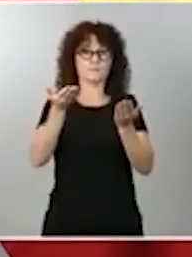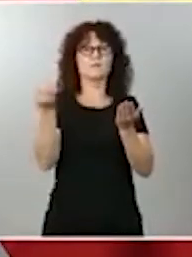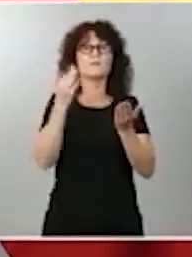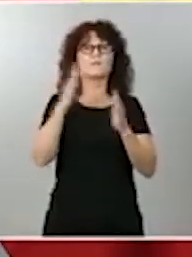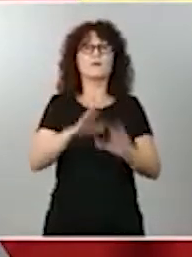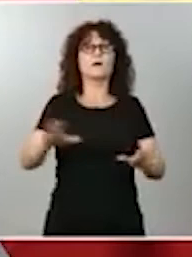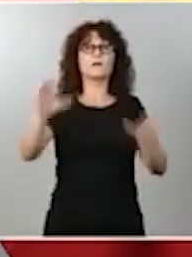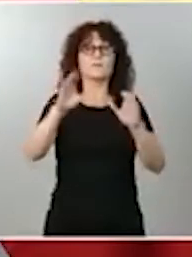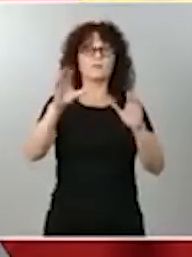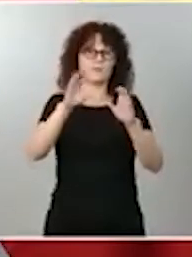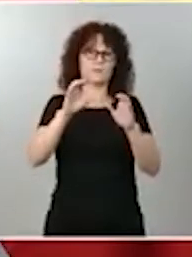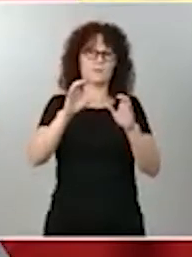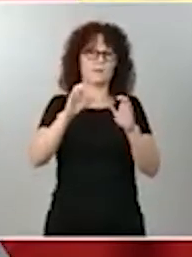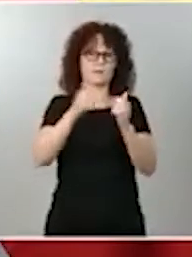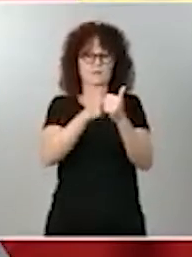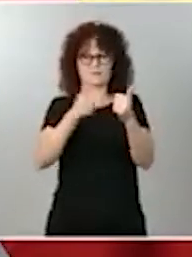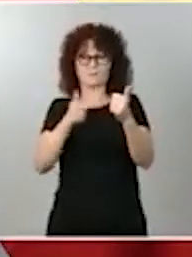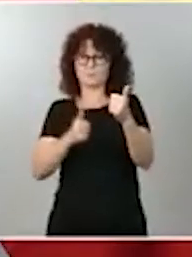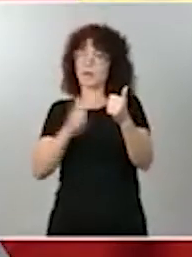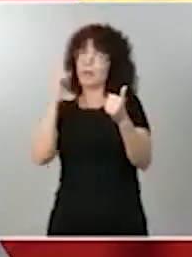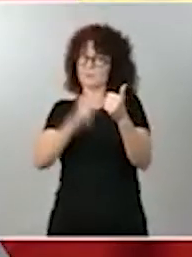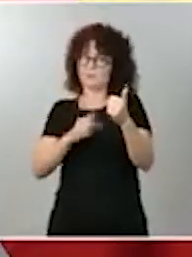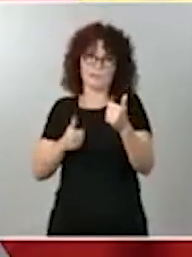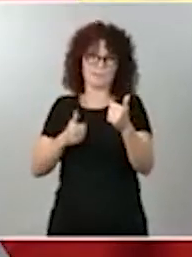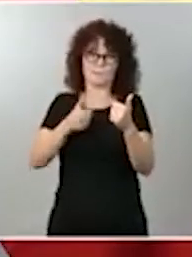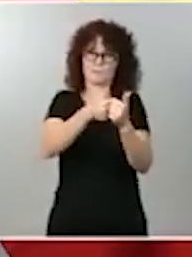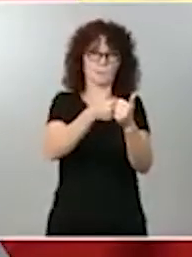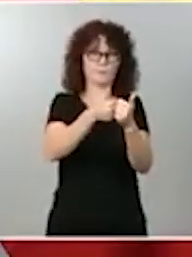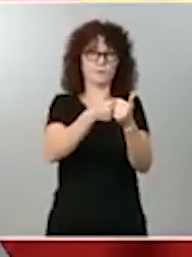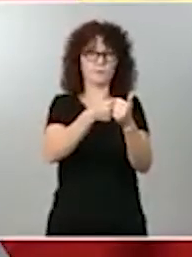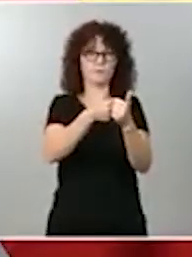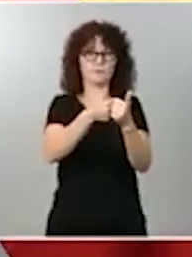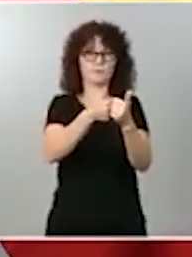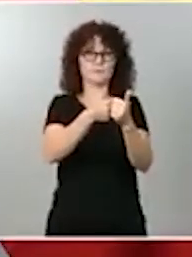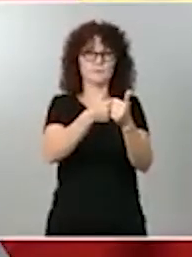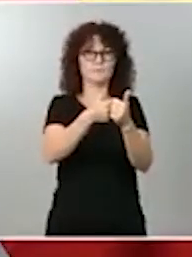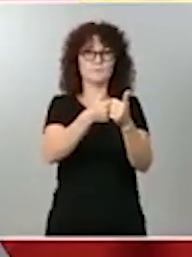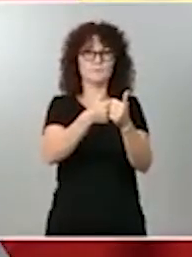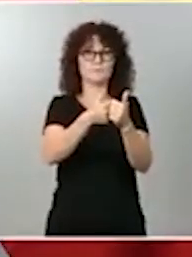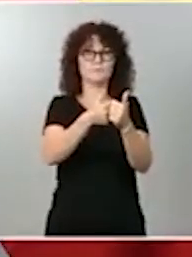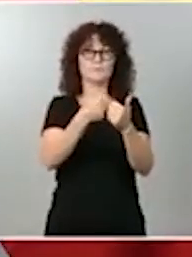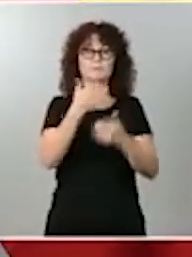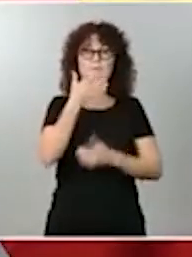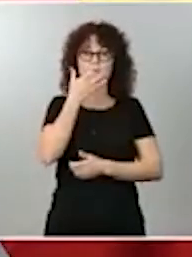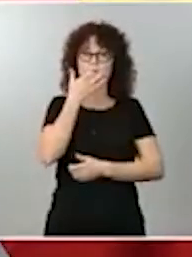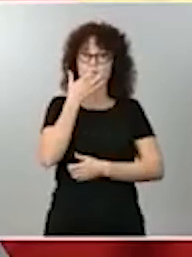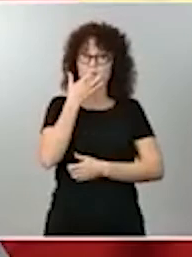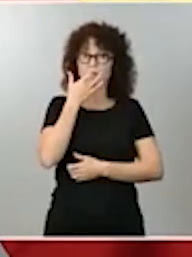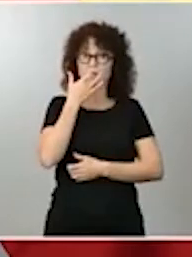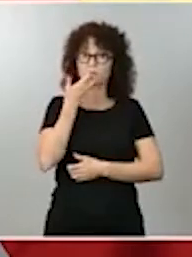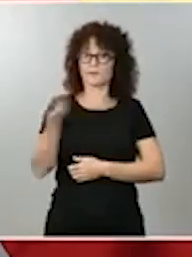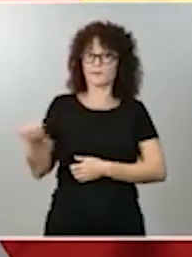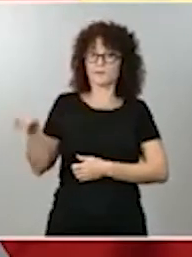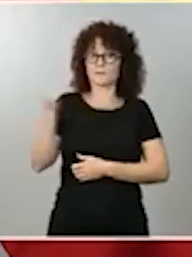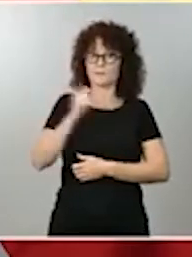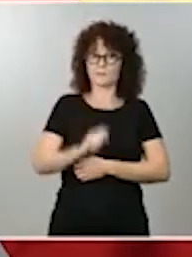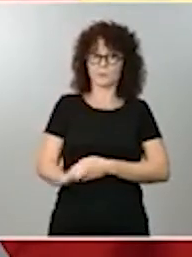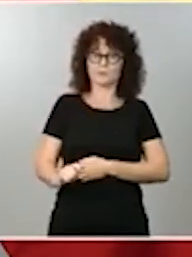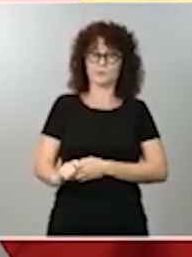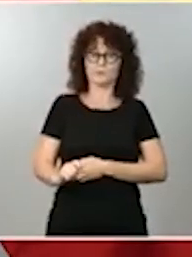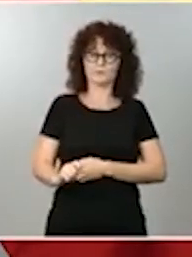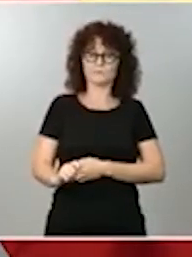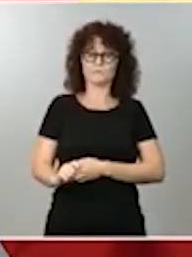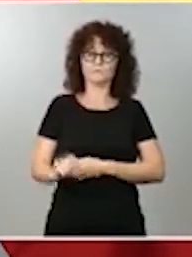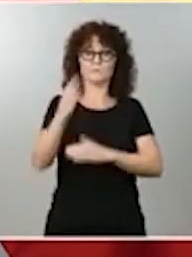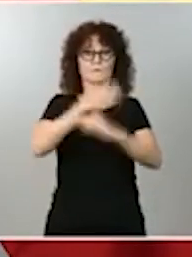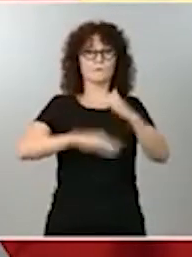camino. justamente, el hecho de igualar las retribuciones salariales lo que va a